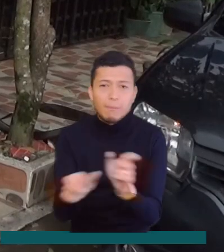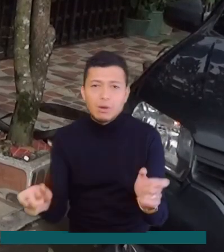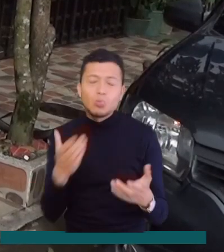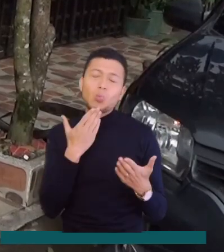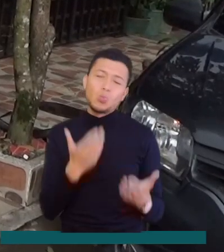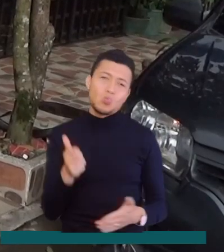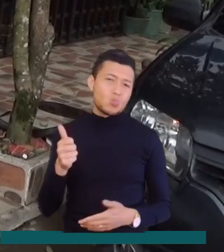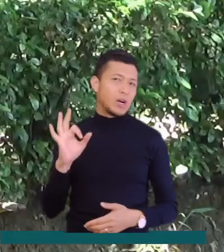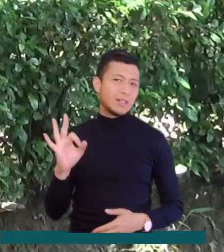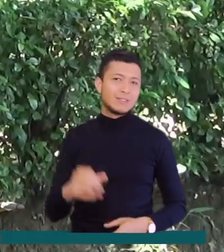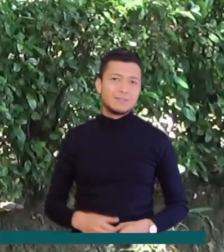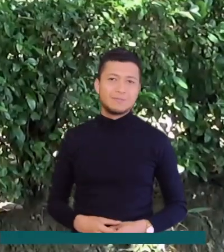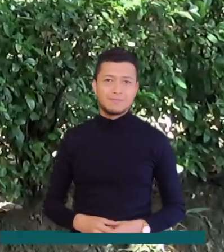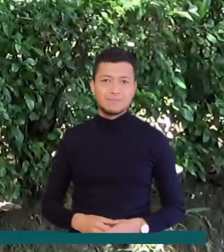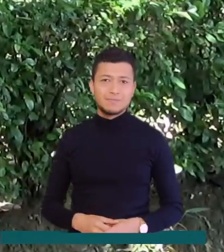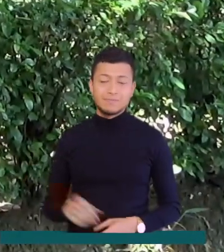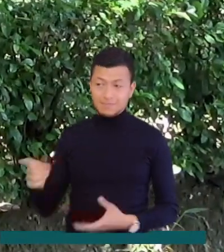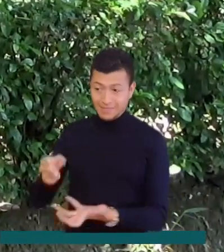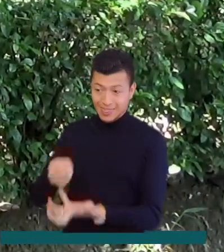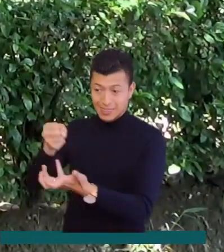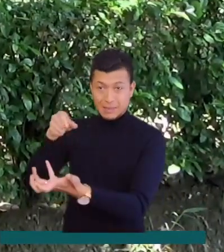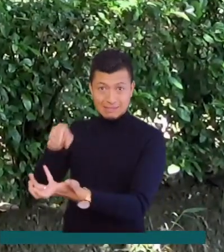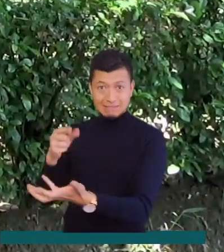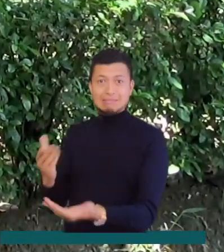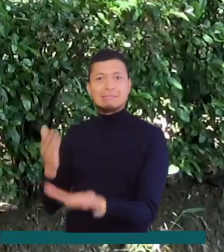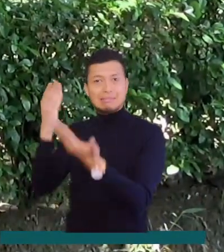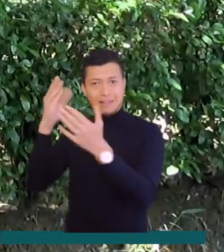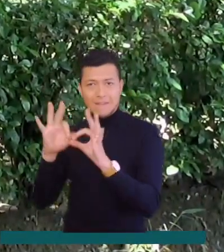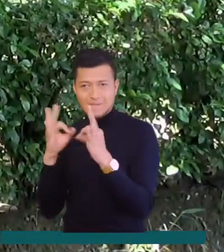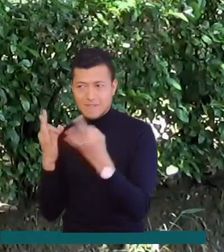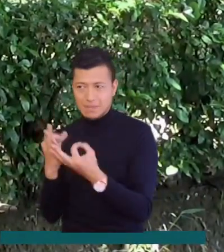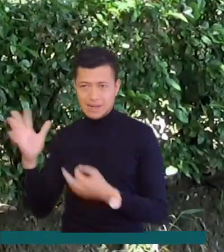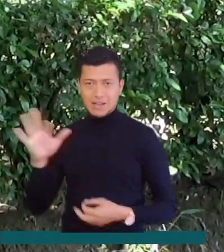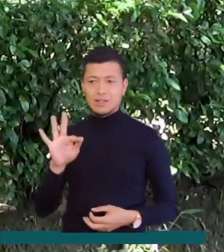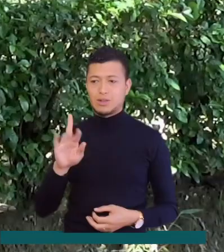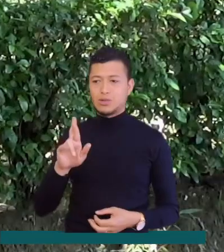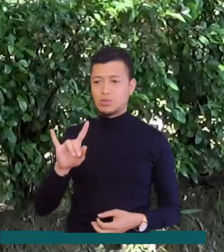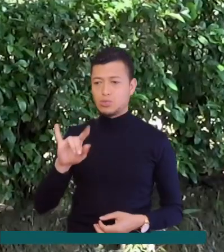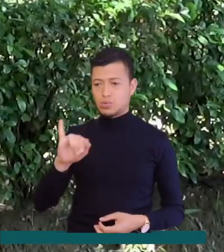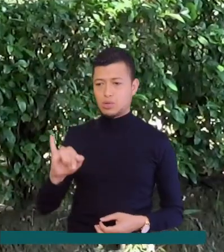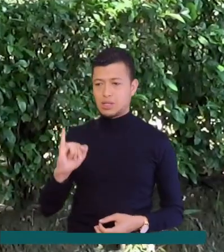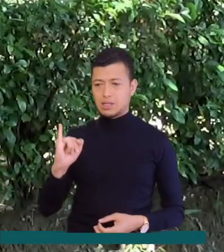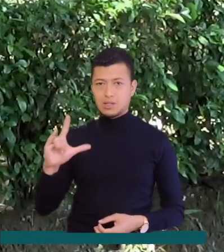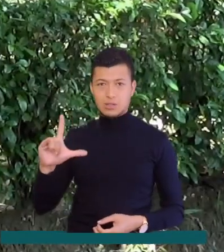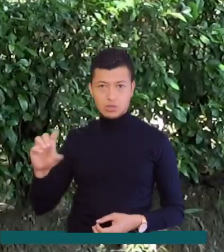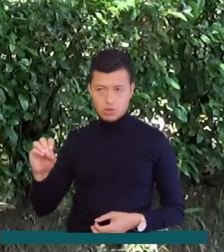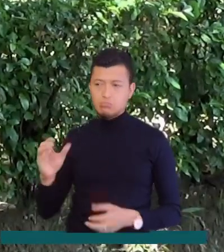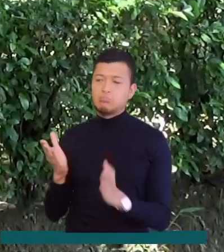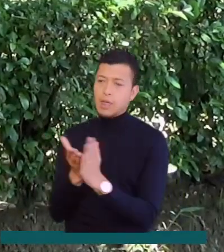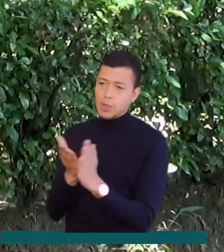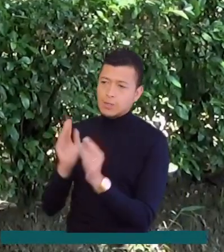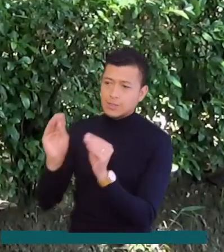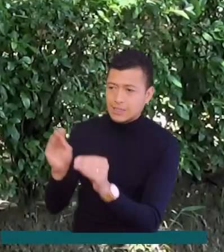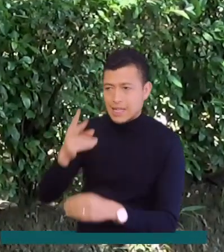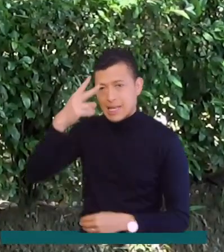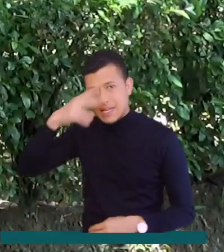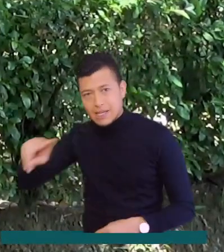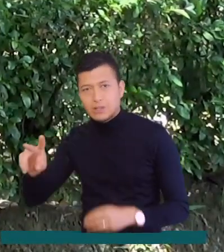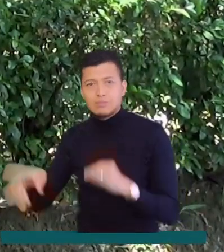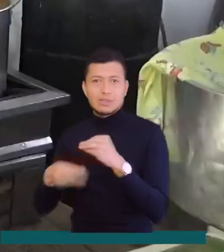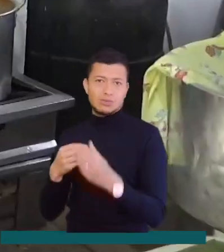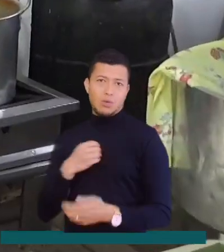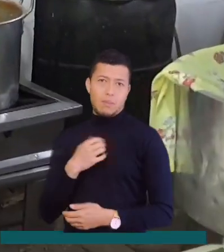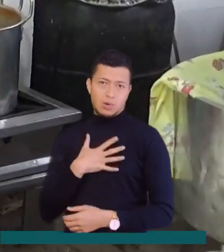las personas, los clientes. Estos tamales que les han permitido a la familia Trujillo brindarle educación a sus hijos y una